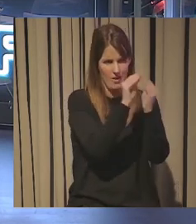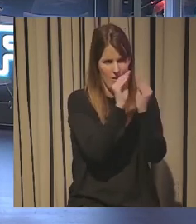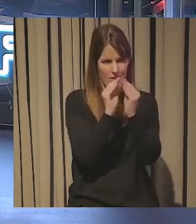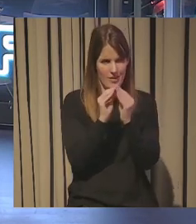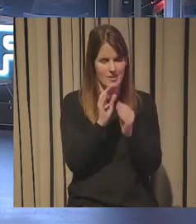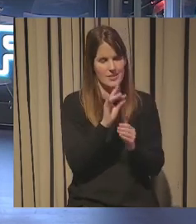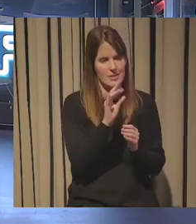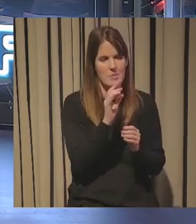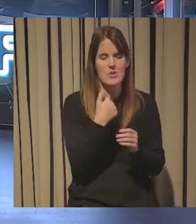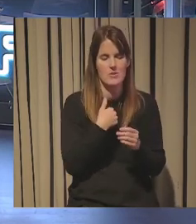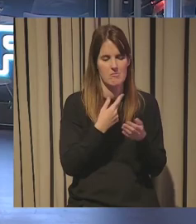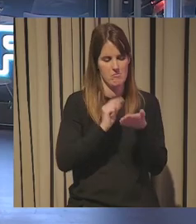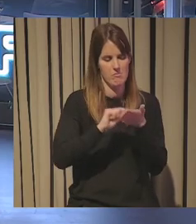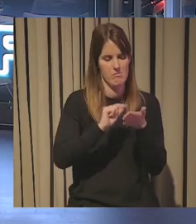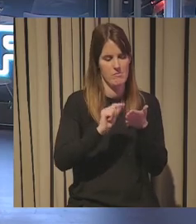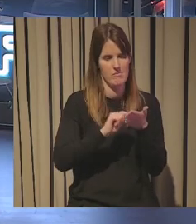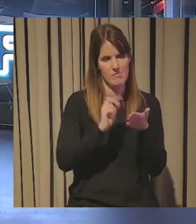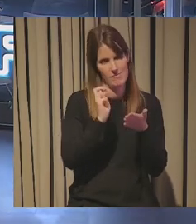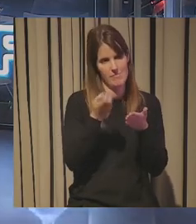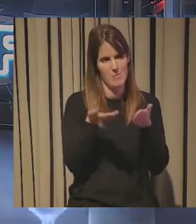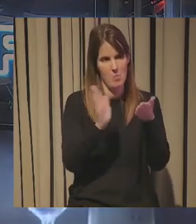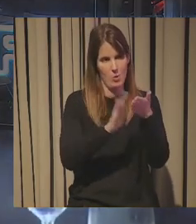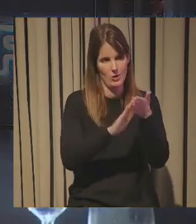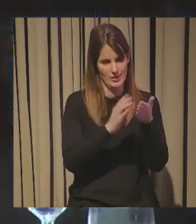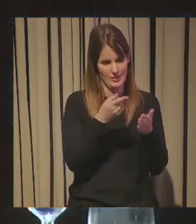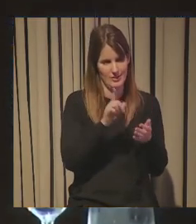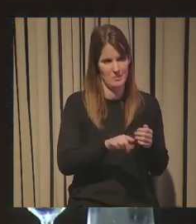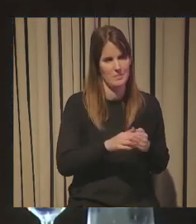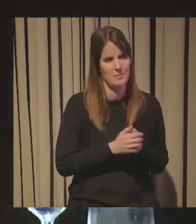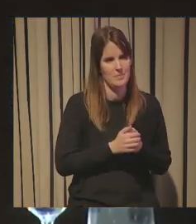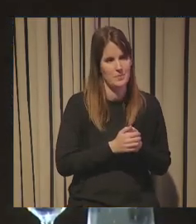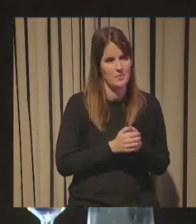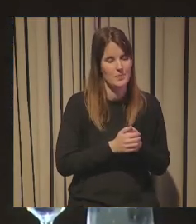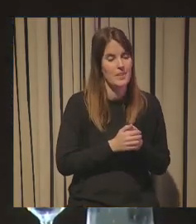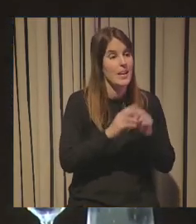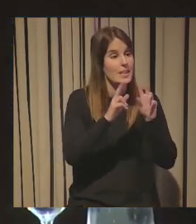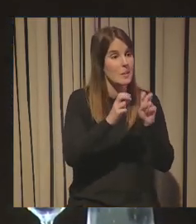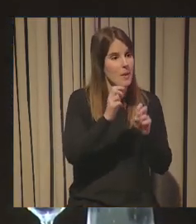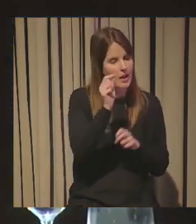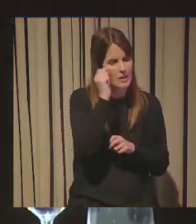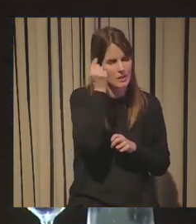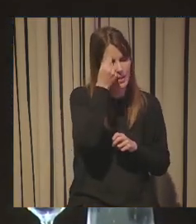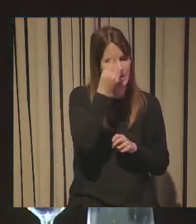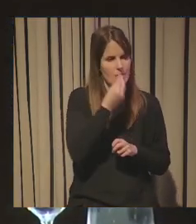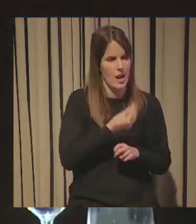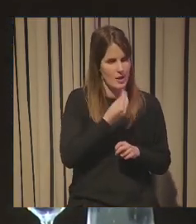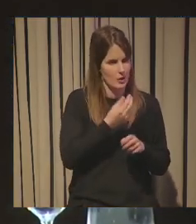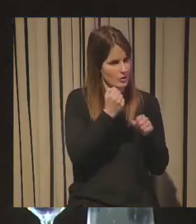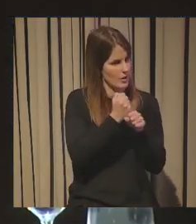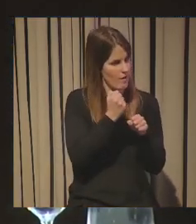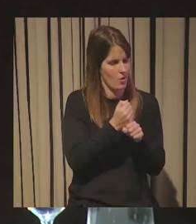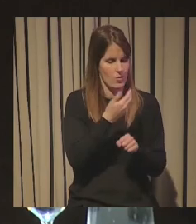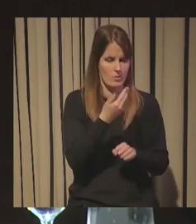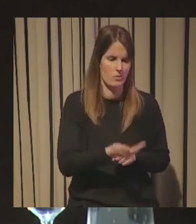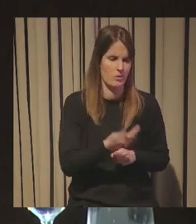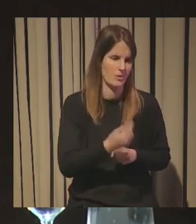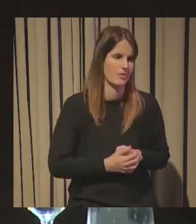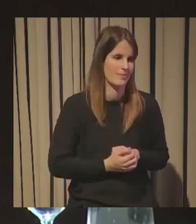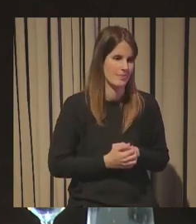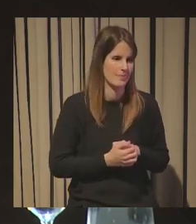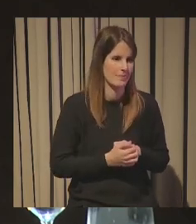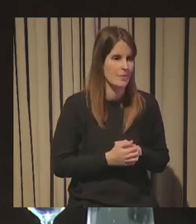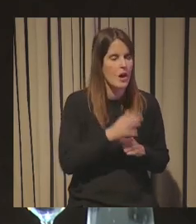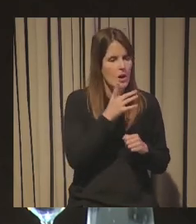yo creo que hay que poner volviendo a lo mismo al talento y al trabajo creo que ahí están ocurriendo muchas cosas